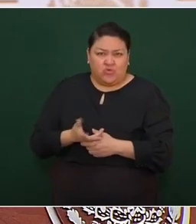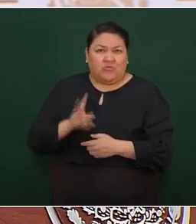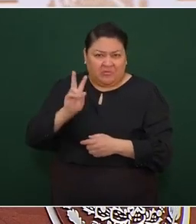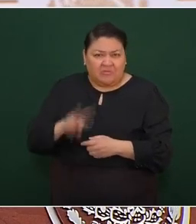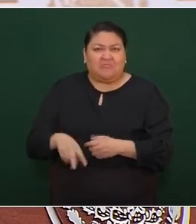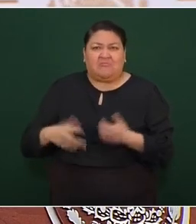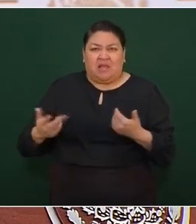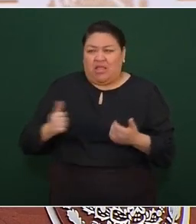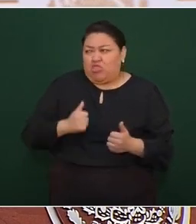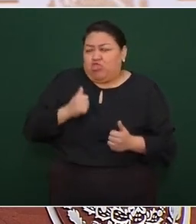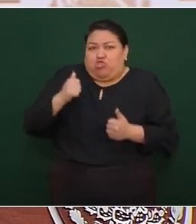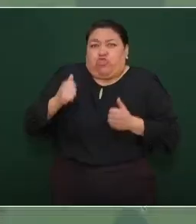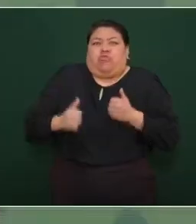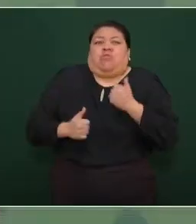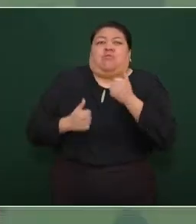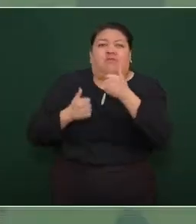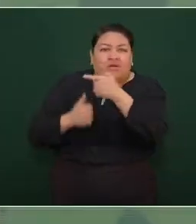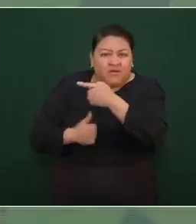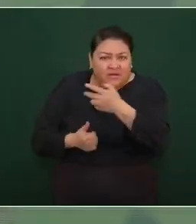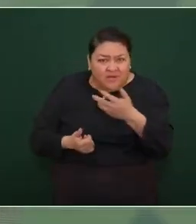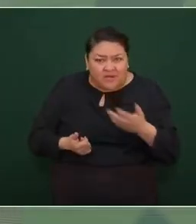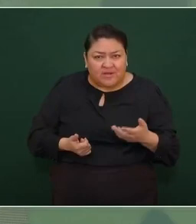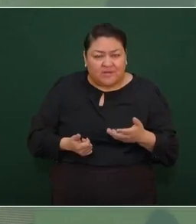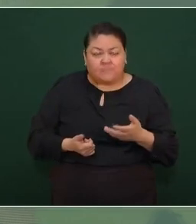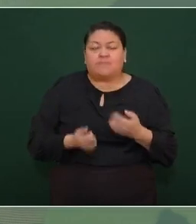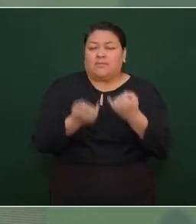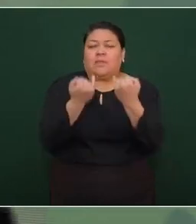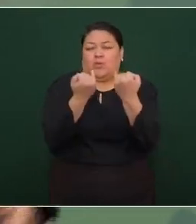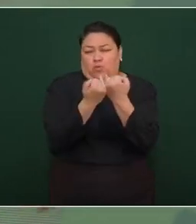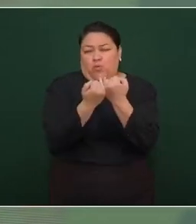Lo mismo se